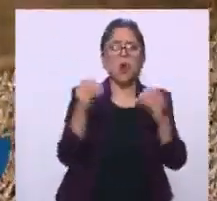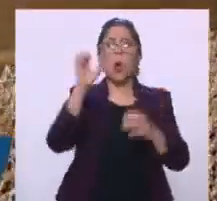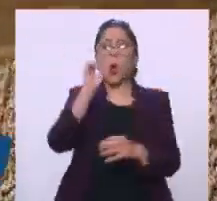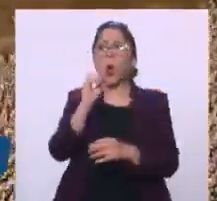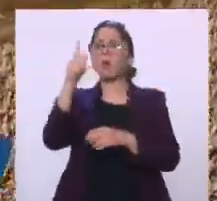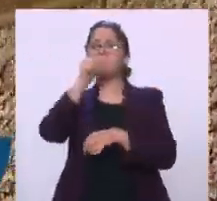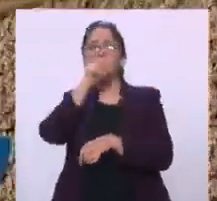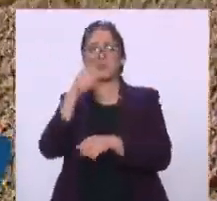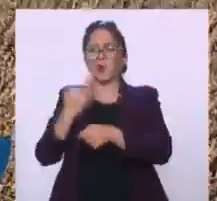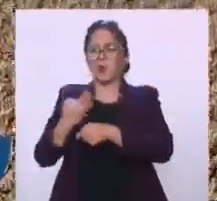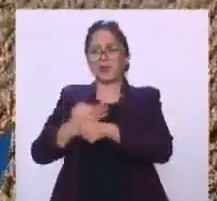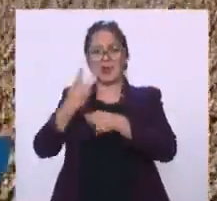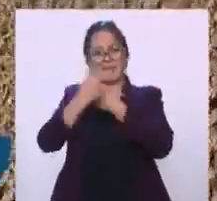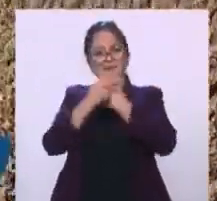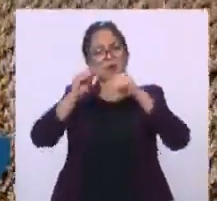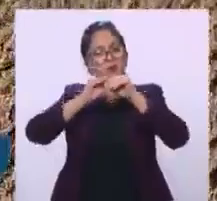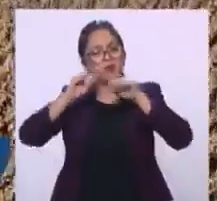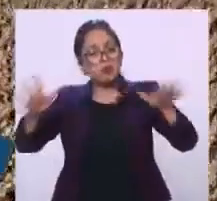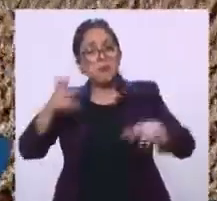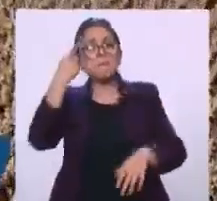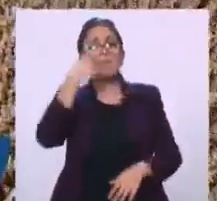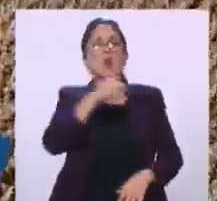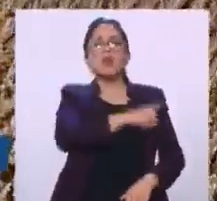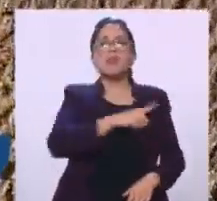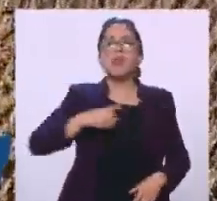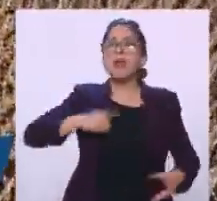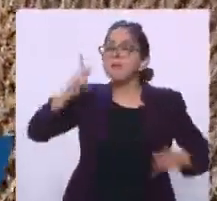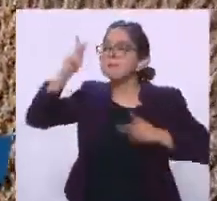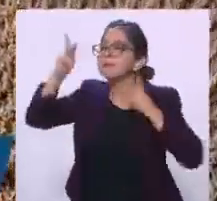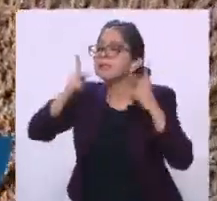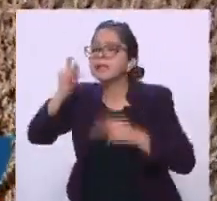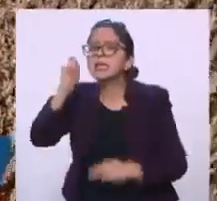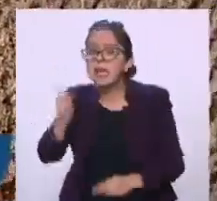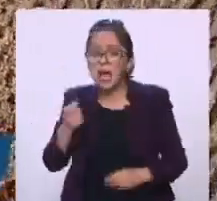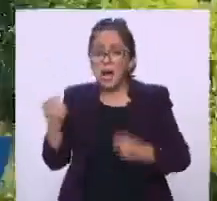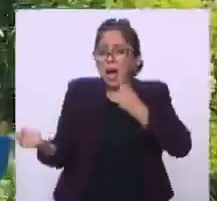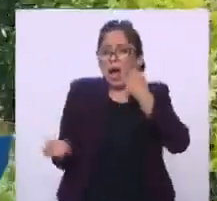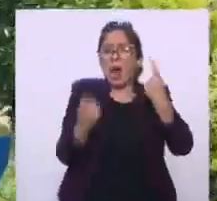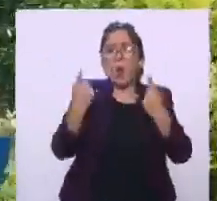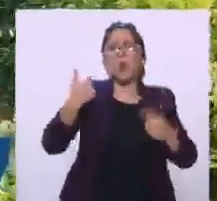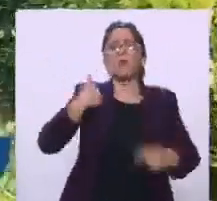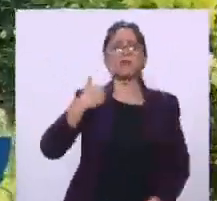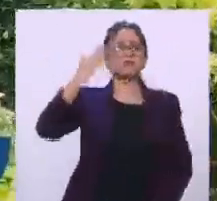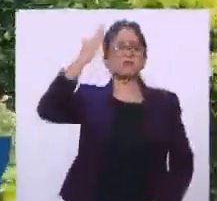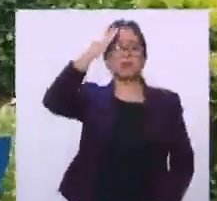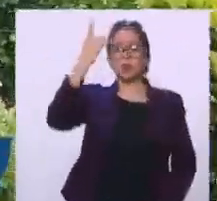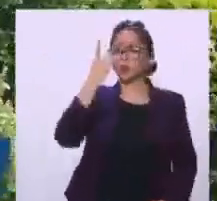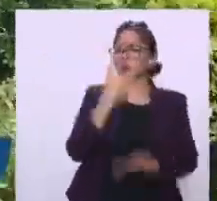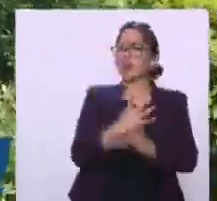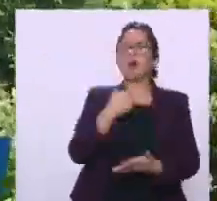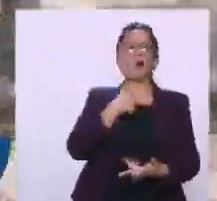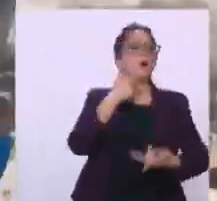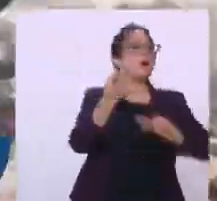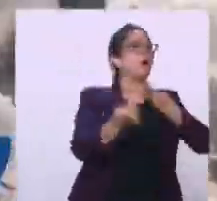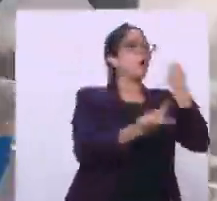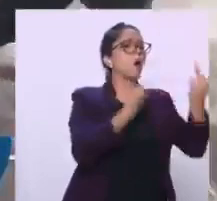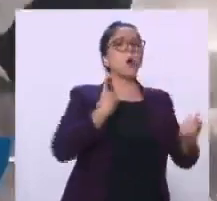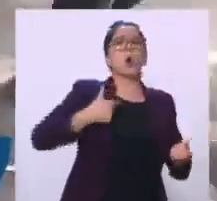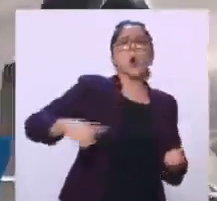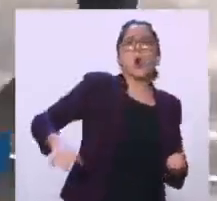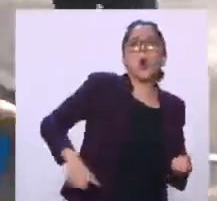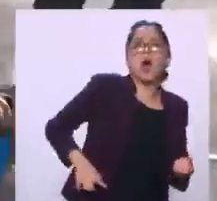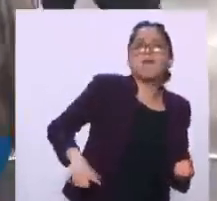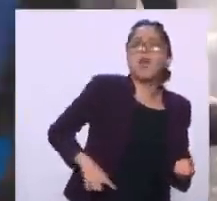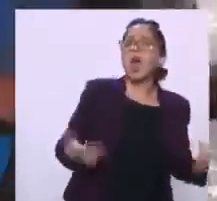pero que también visiten en la práctica. Muchos hablamos teóricamente desde allá arriba como funcionarios o